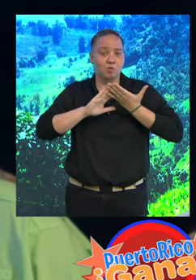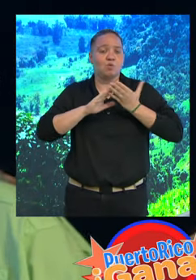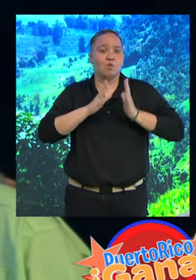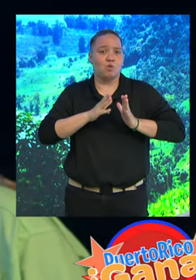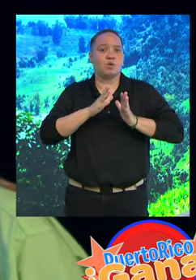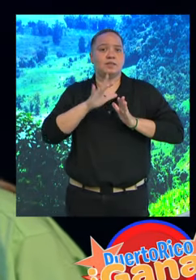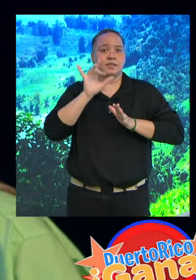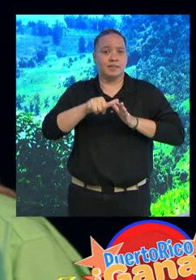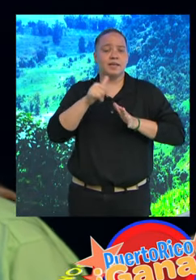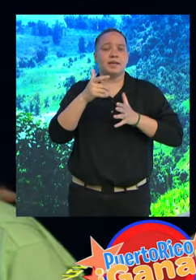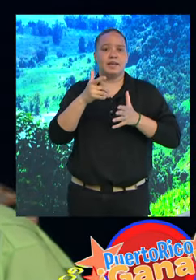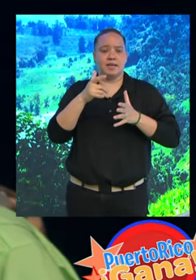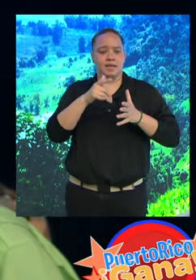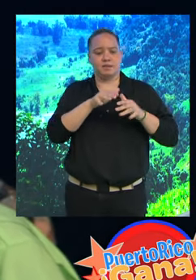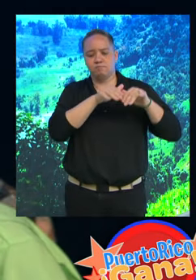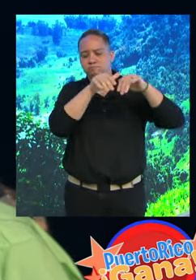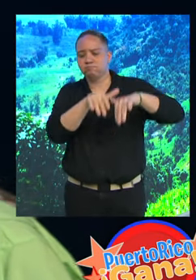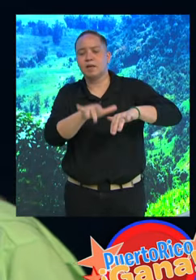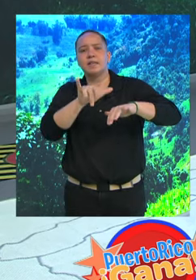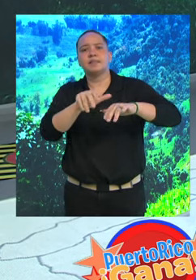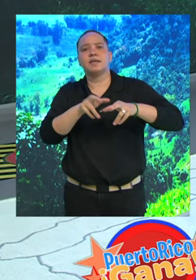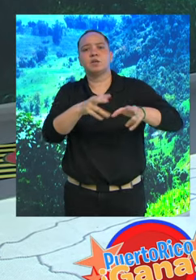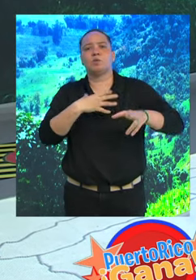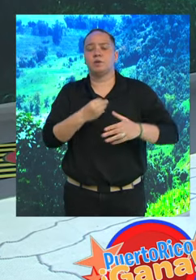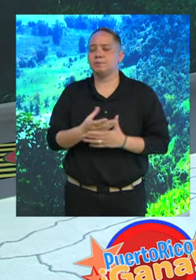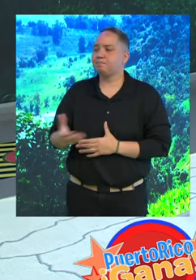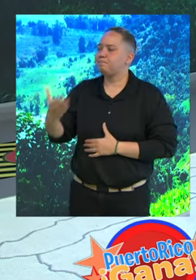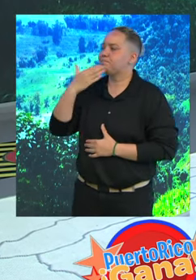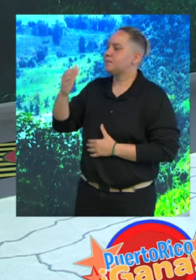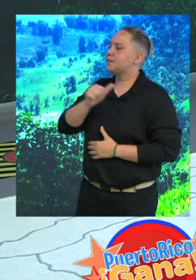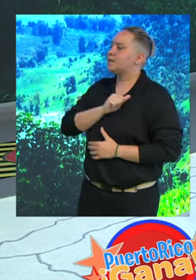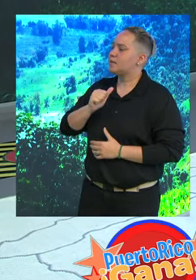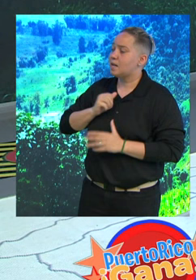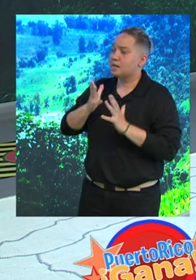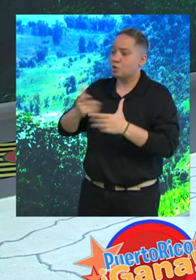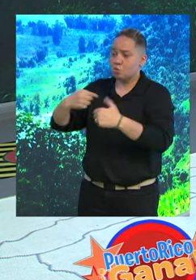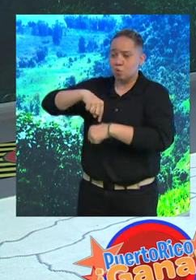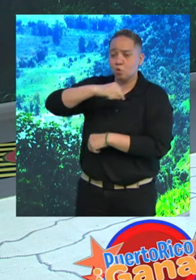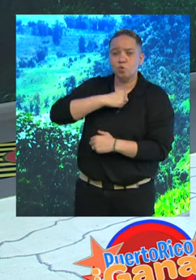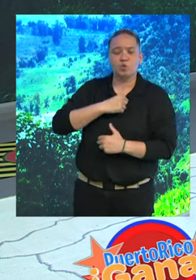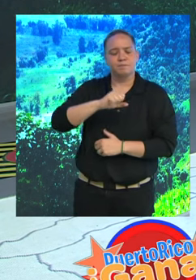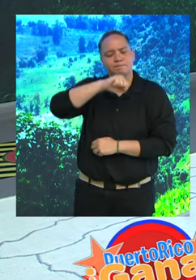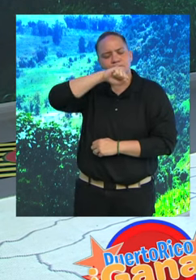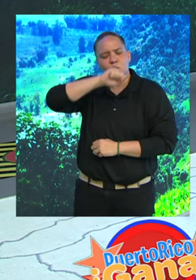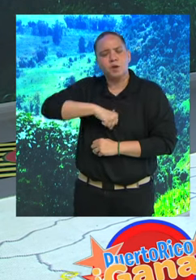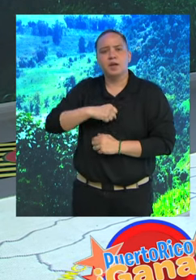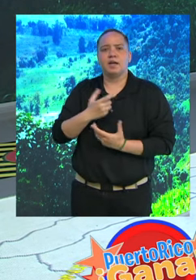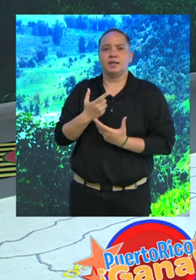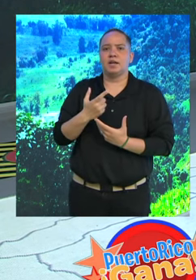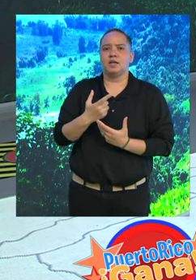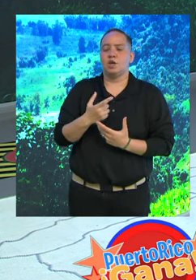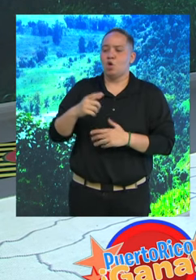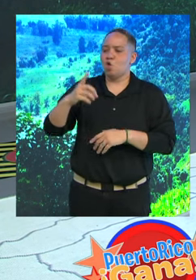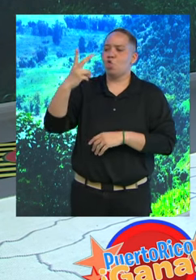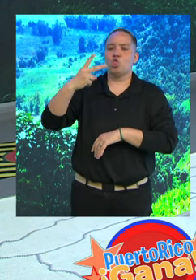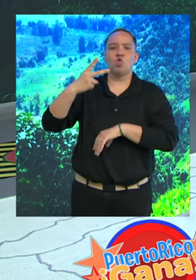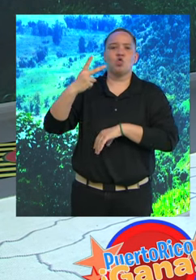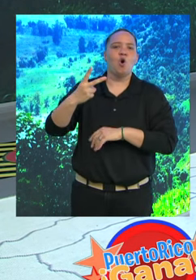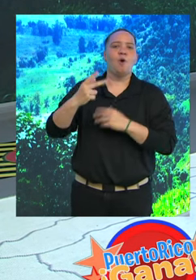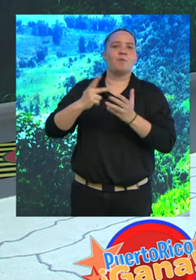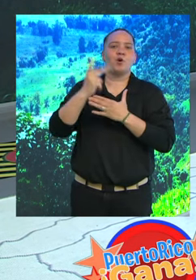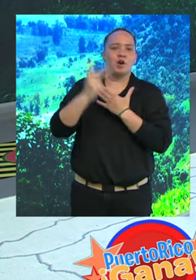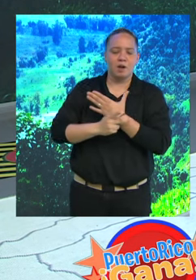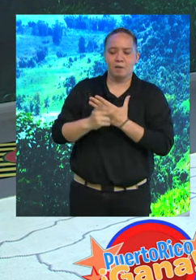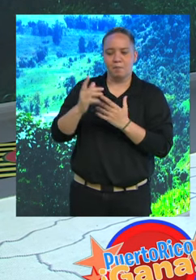ese embalse de Río Blanco. Alcaldesa, le damos las gracias por haber estado con nosotros. Nos encanta, necesitamos dos programas más para seguir hablando de